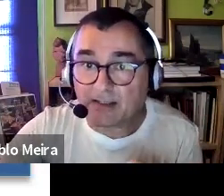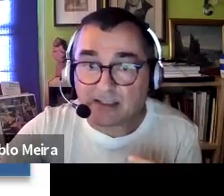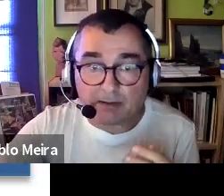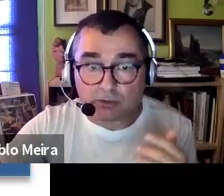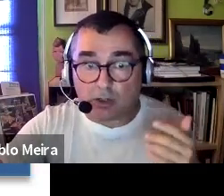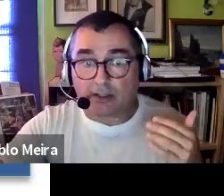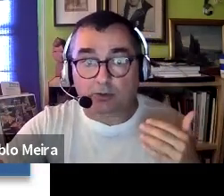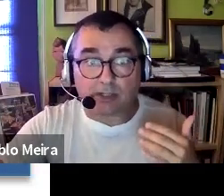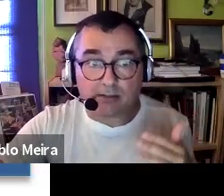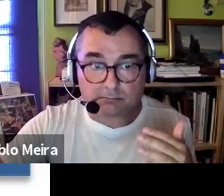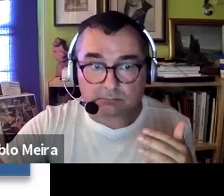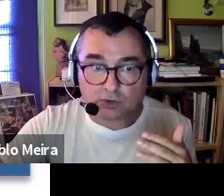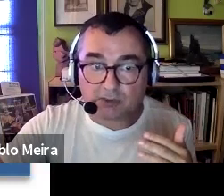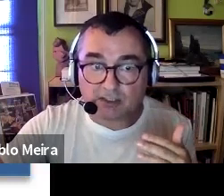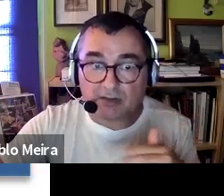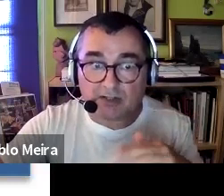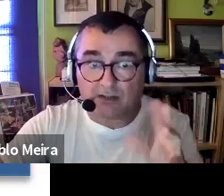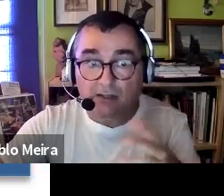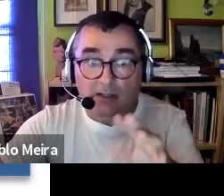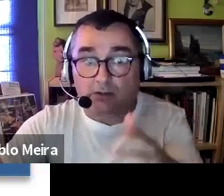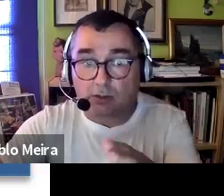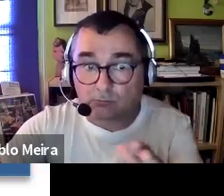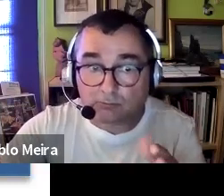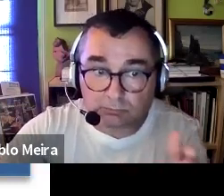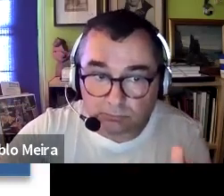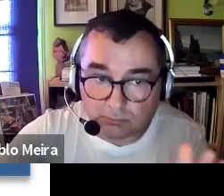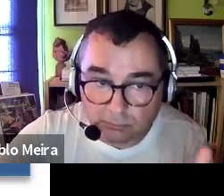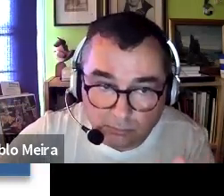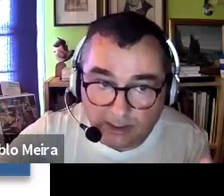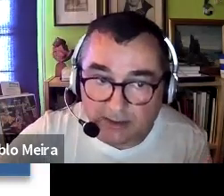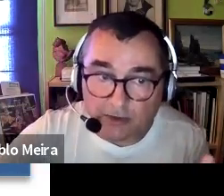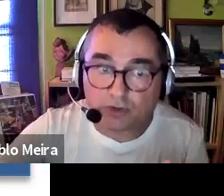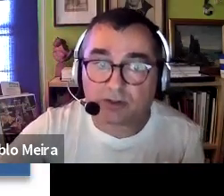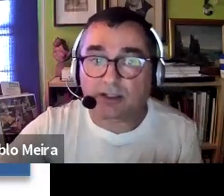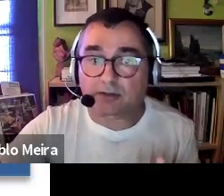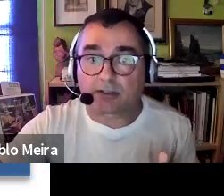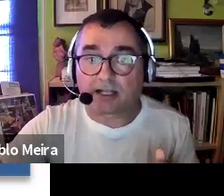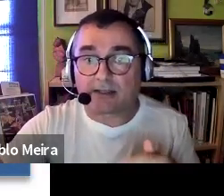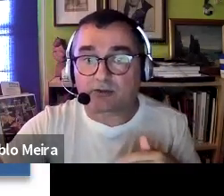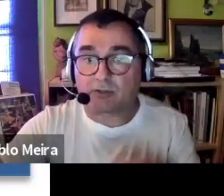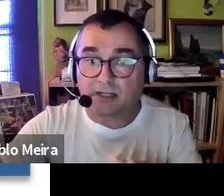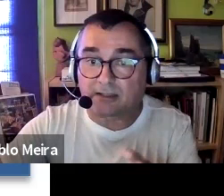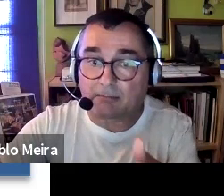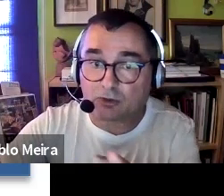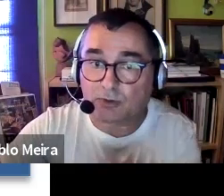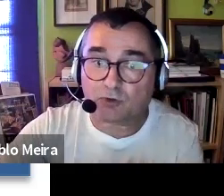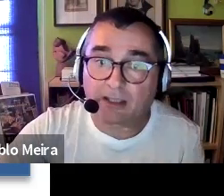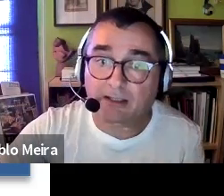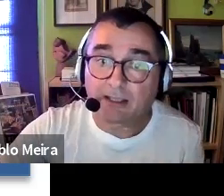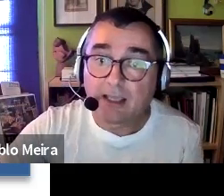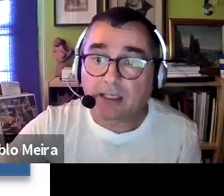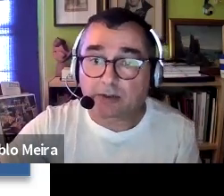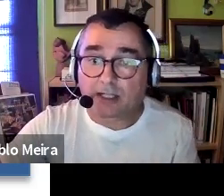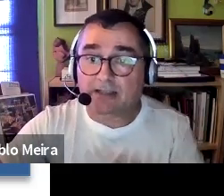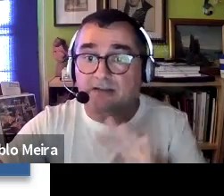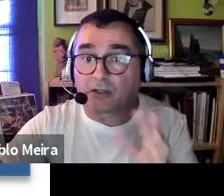Acuerdo de París establece una hoja de ruta. En el 2016, en torno a 42 gigatoneladas. En el 2030, más o menos